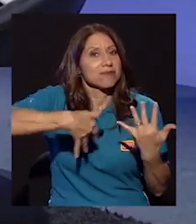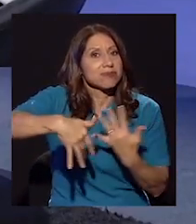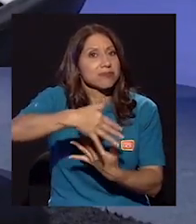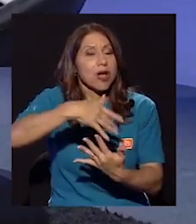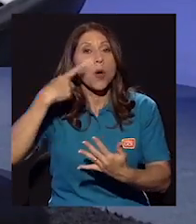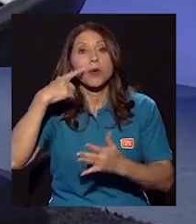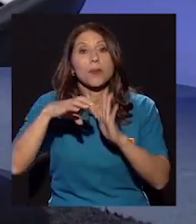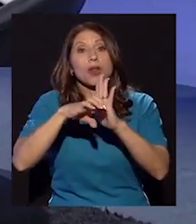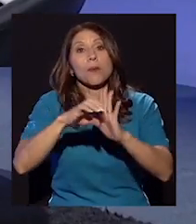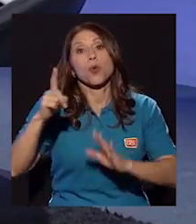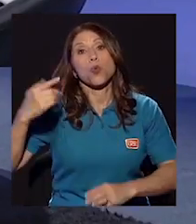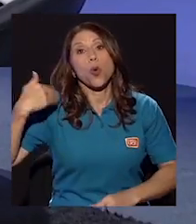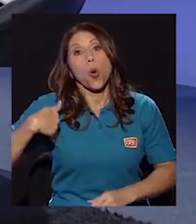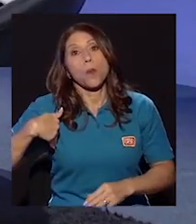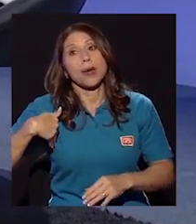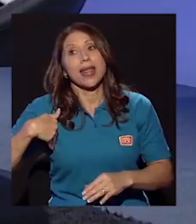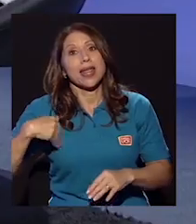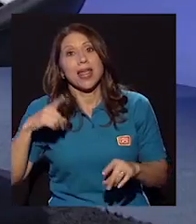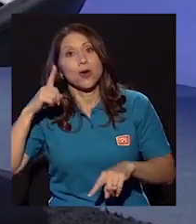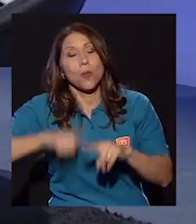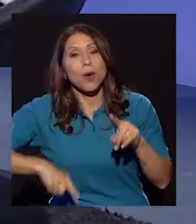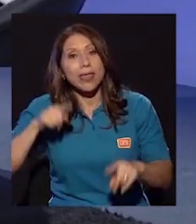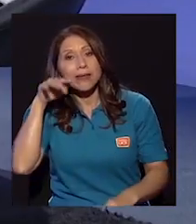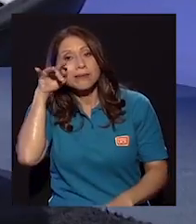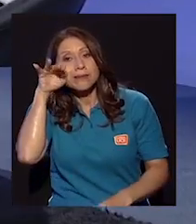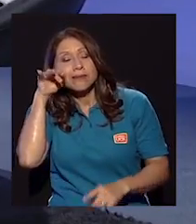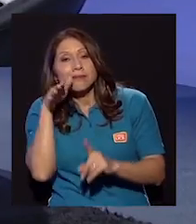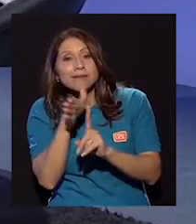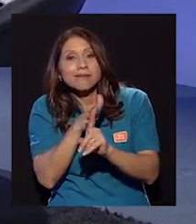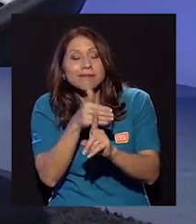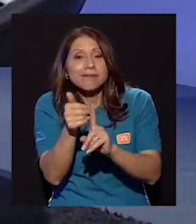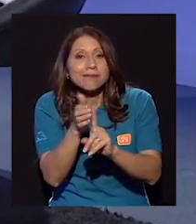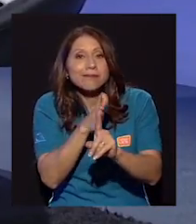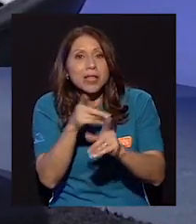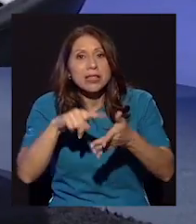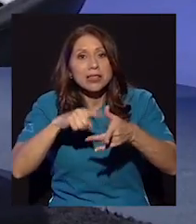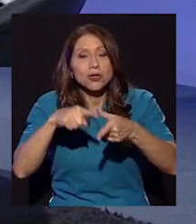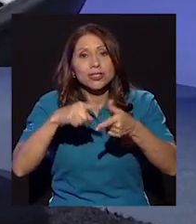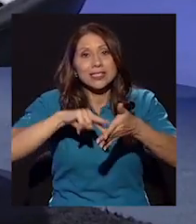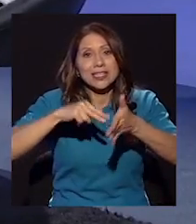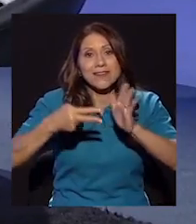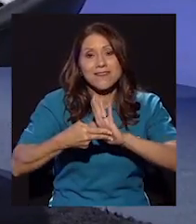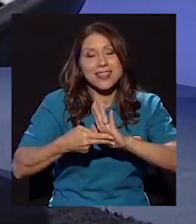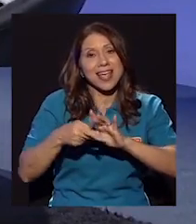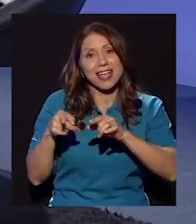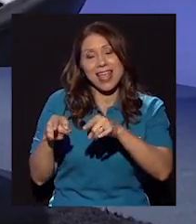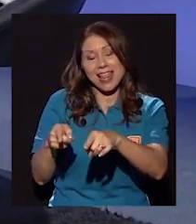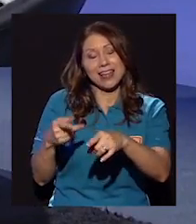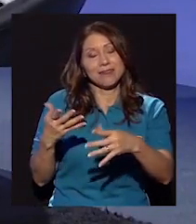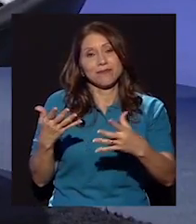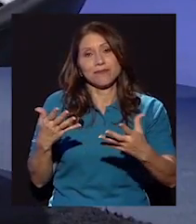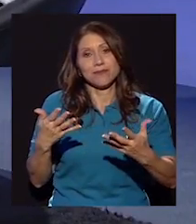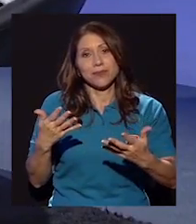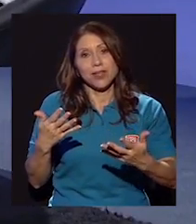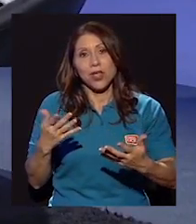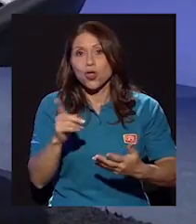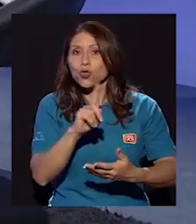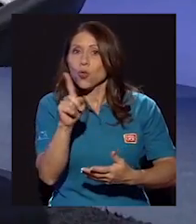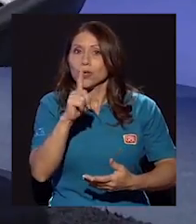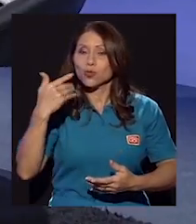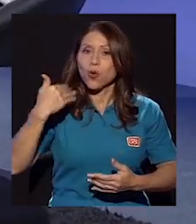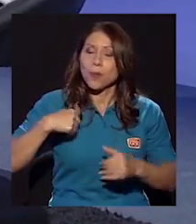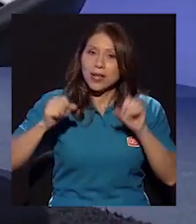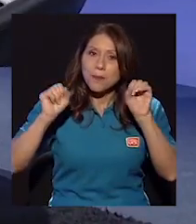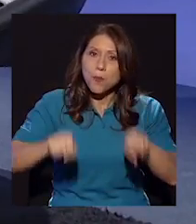capacidades para el encantamiento se sale de la posibilidad de ser, digamos, un hombre